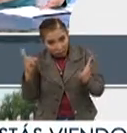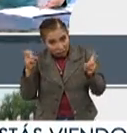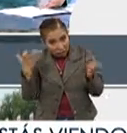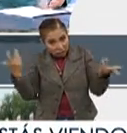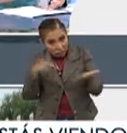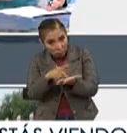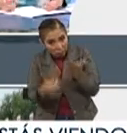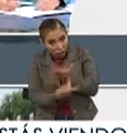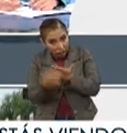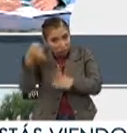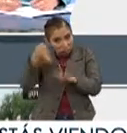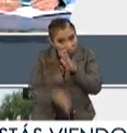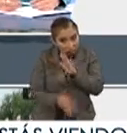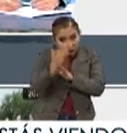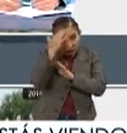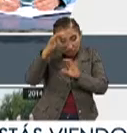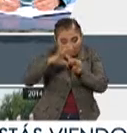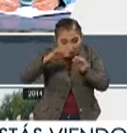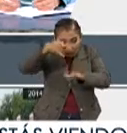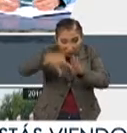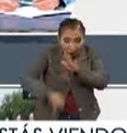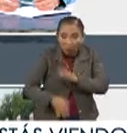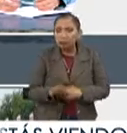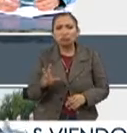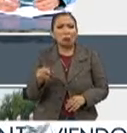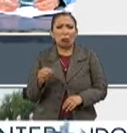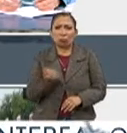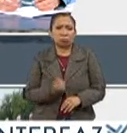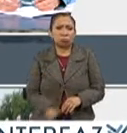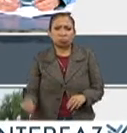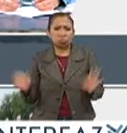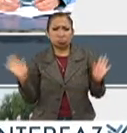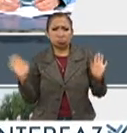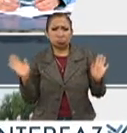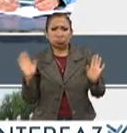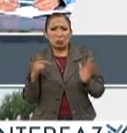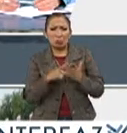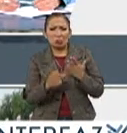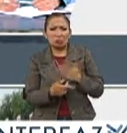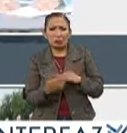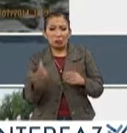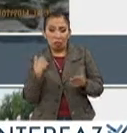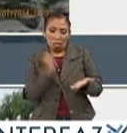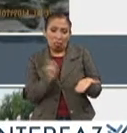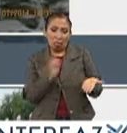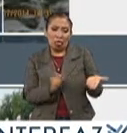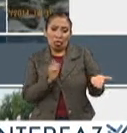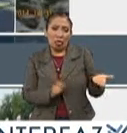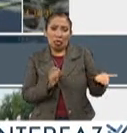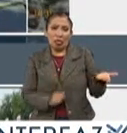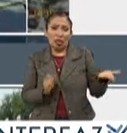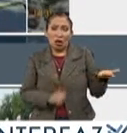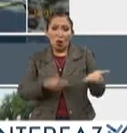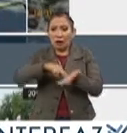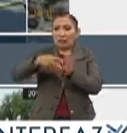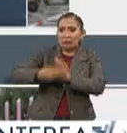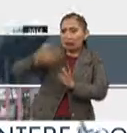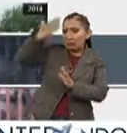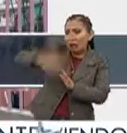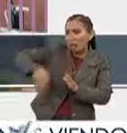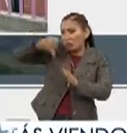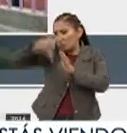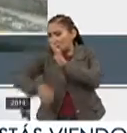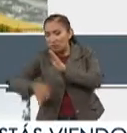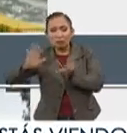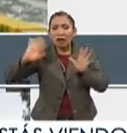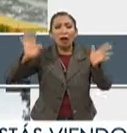tema? ¿Qué tan a fondo tiene que estar planteado este proyecto? Pues no tienes que tener la expertisa, a lo mejor de un físico, un arquitecto, de un